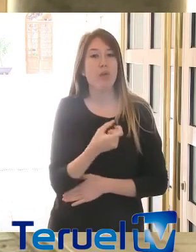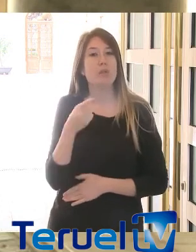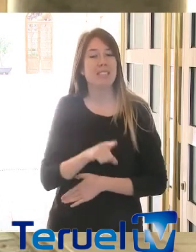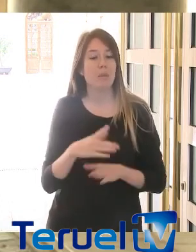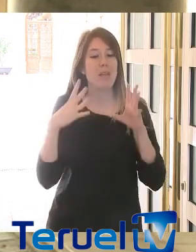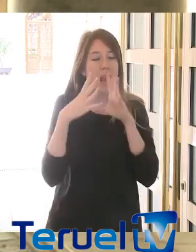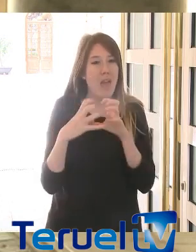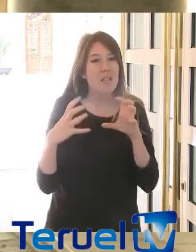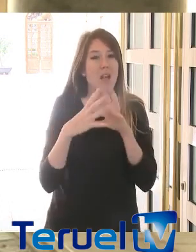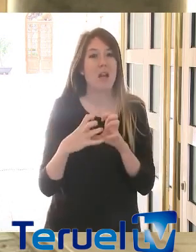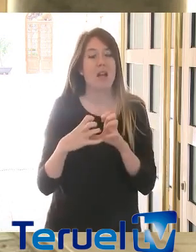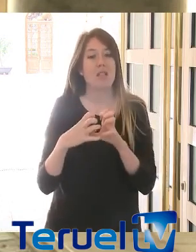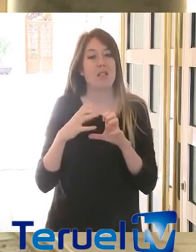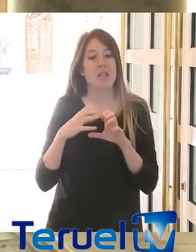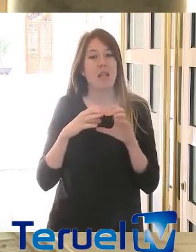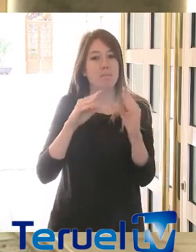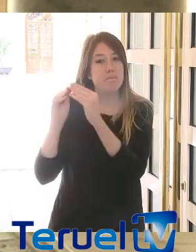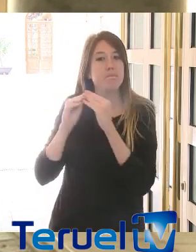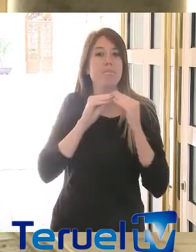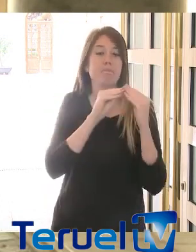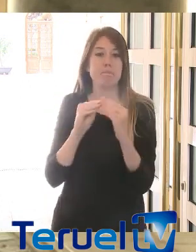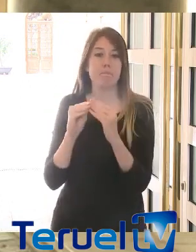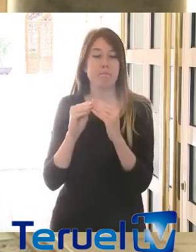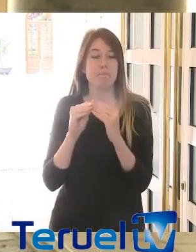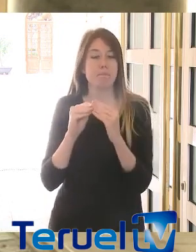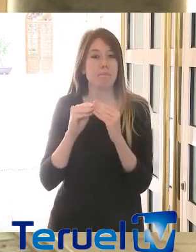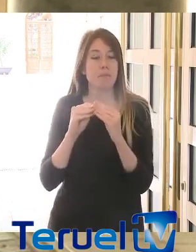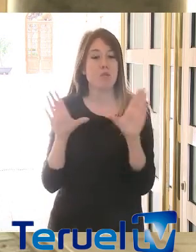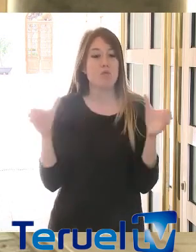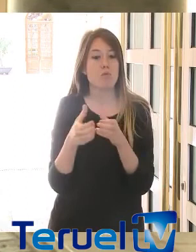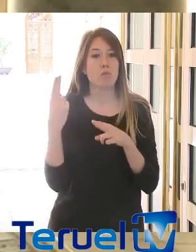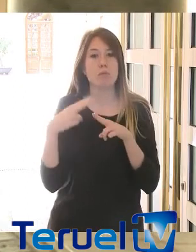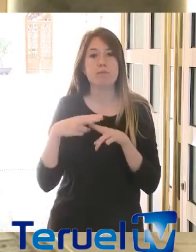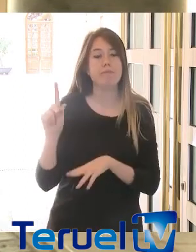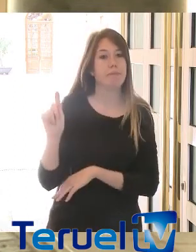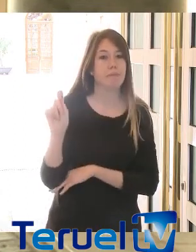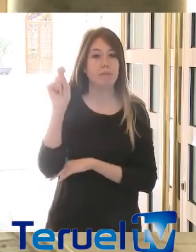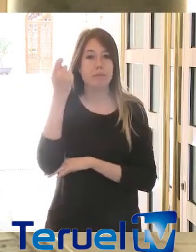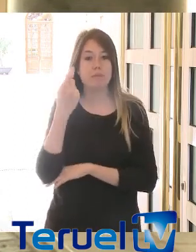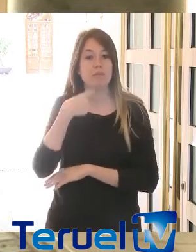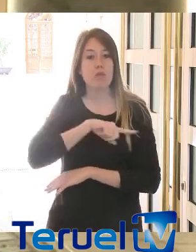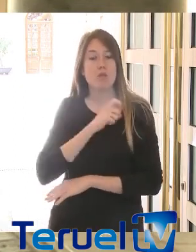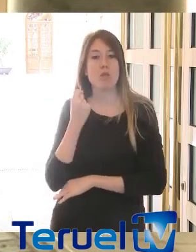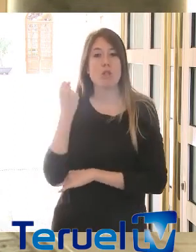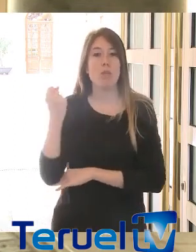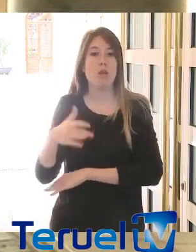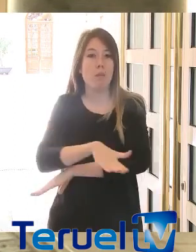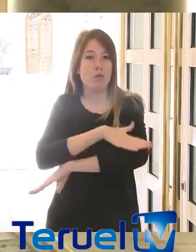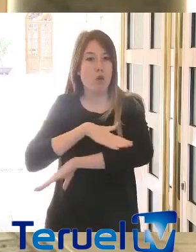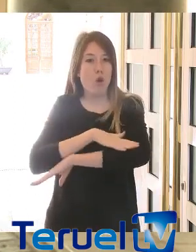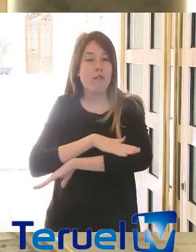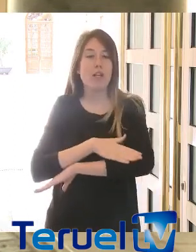ganas de lograr el bien común de todas las fuerzas políticas, tanto los que apoyamos al Gobierno como los de la oposición